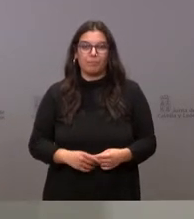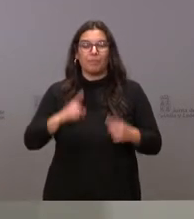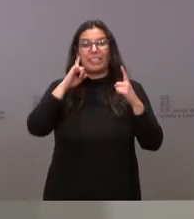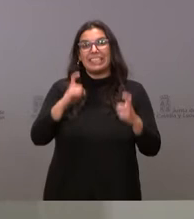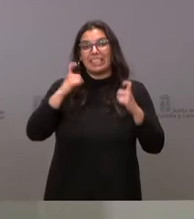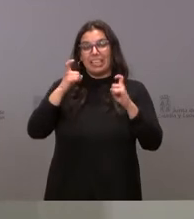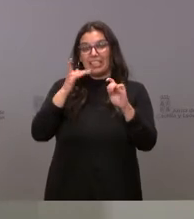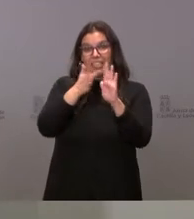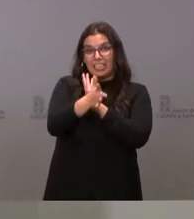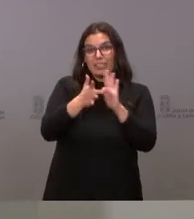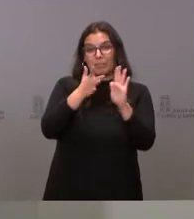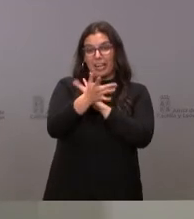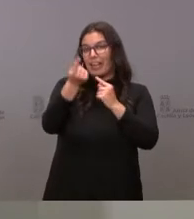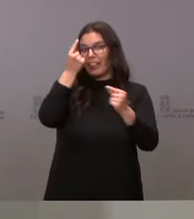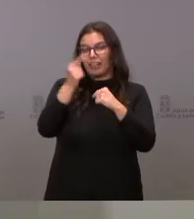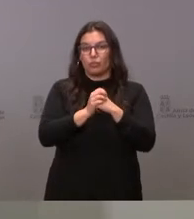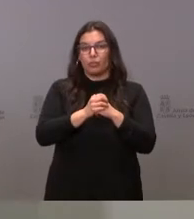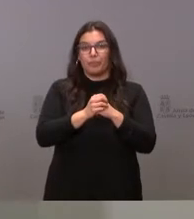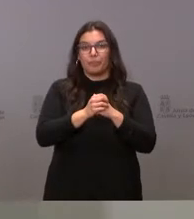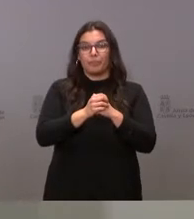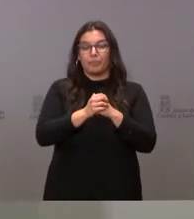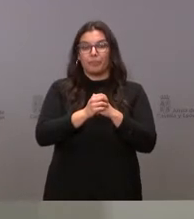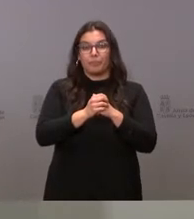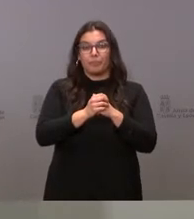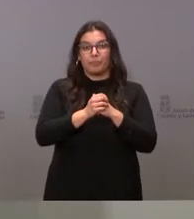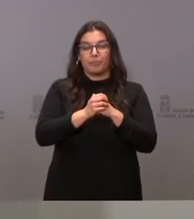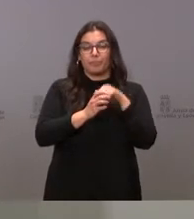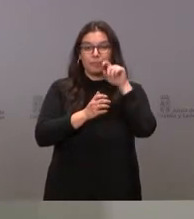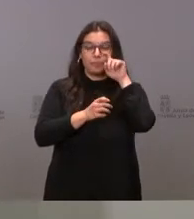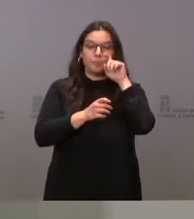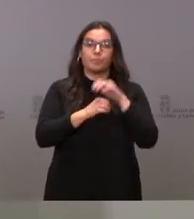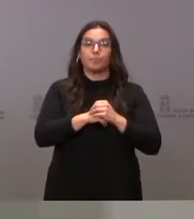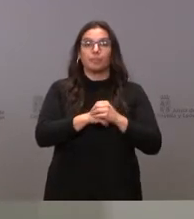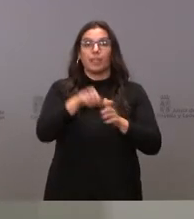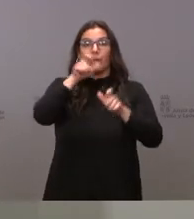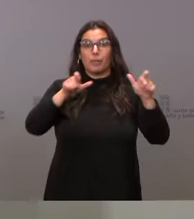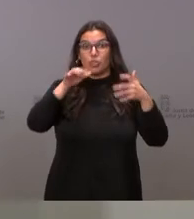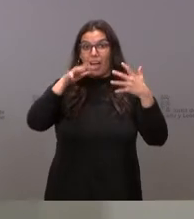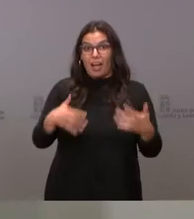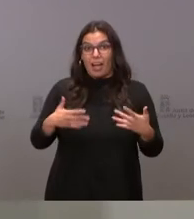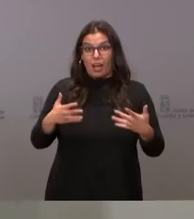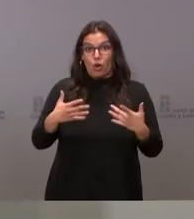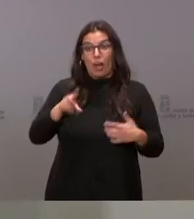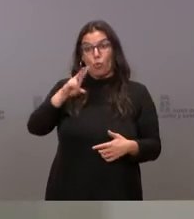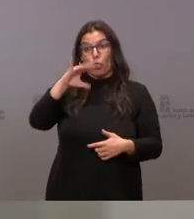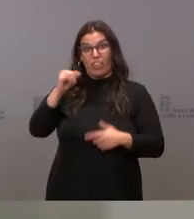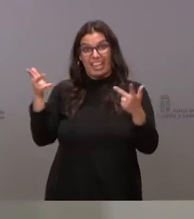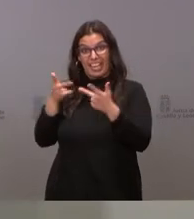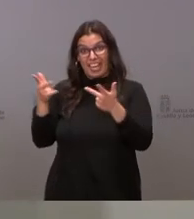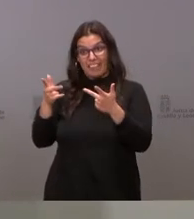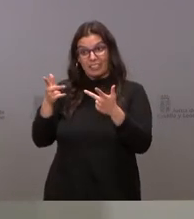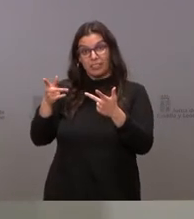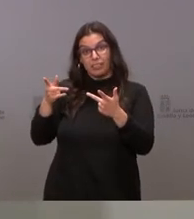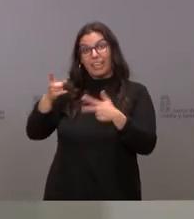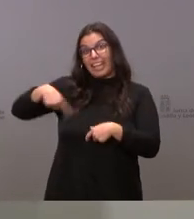explicarlo con cifras. El 34% de los enfermos que están en nuestras unidades de cuidados intensivos no